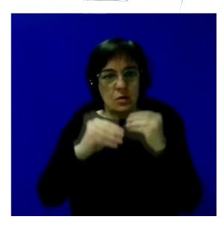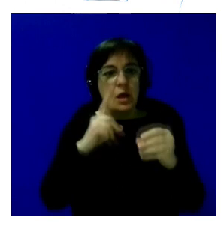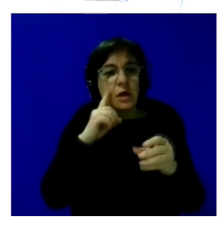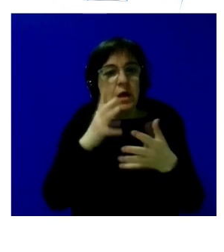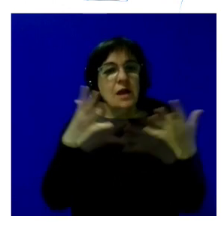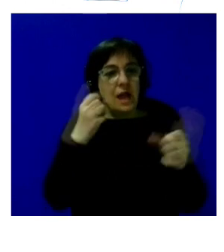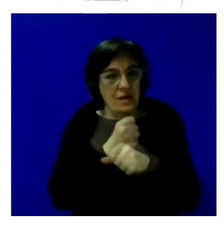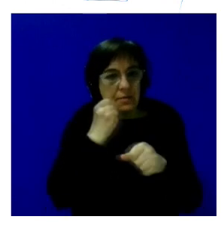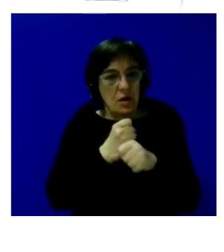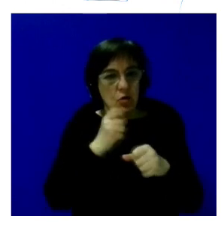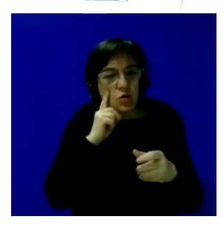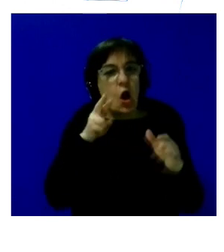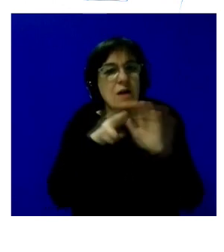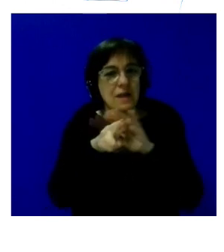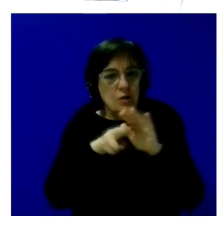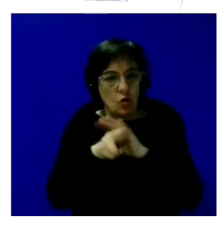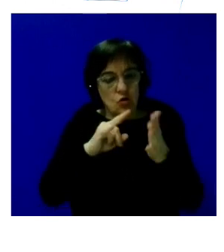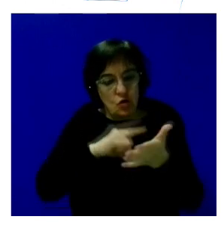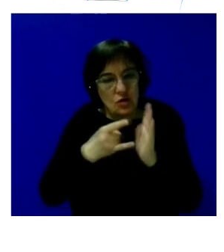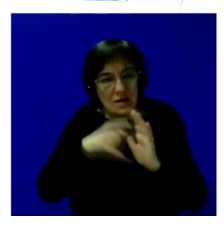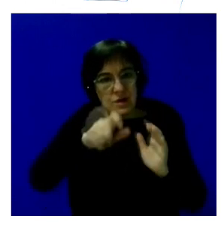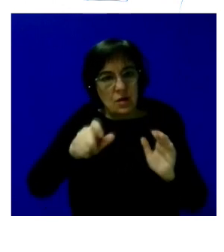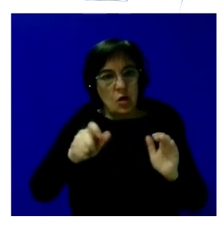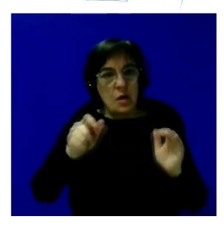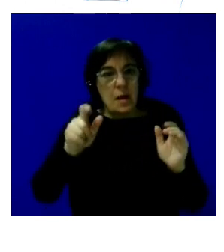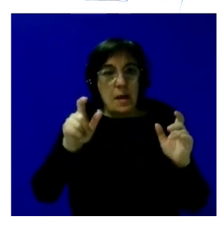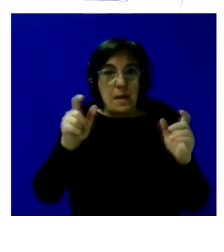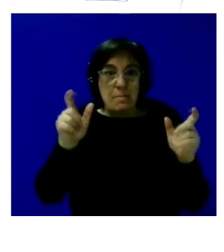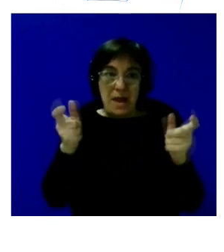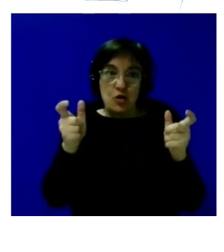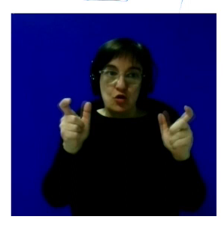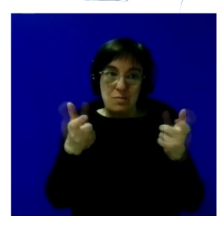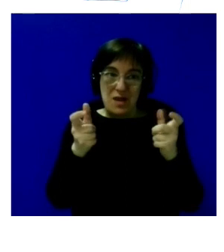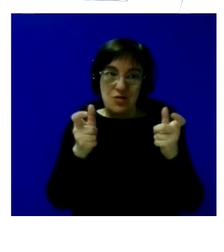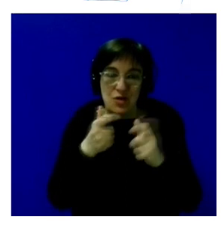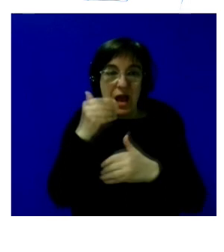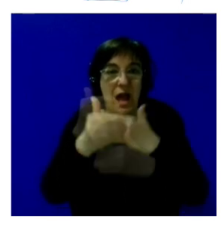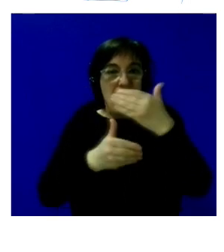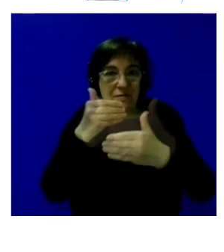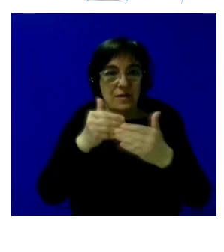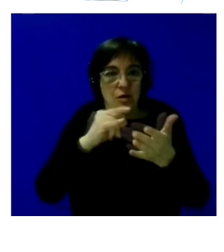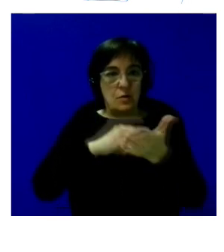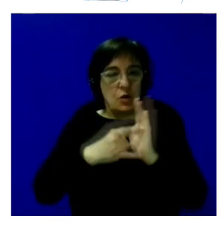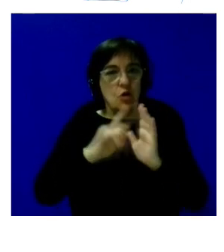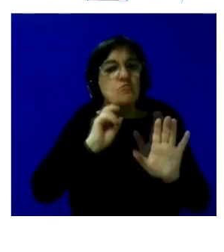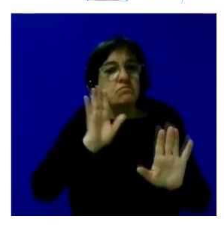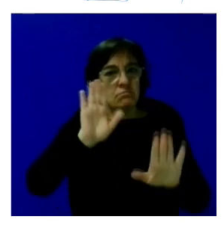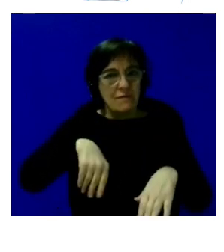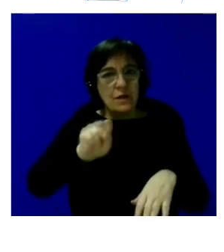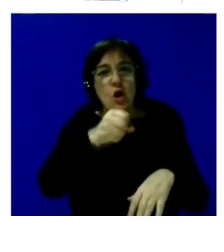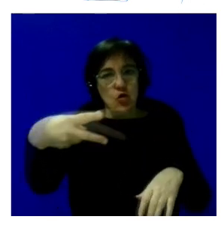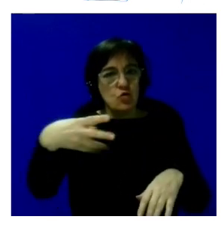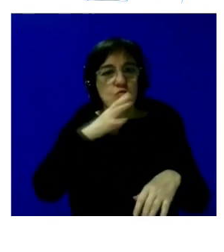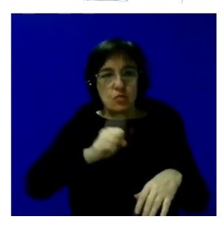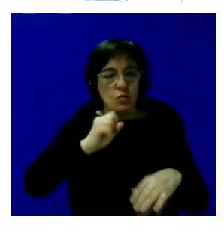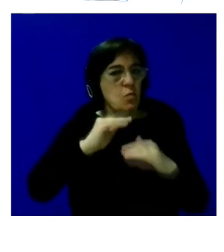y a pesar de que los recursos técnicos han ido disminuyendo a medida que iba avanzando el proyecto se han conseguido unos resultados excelentes